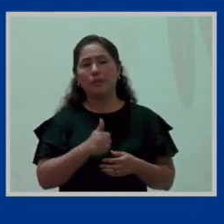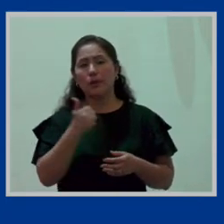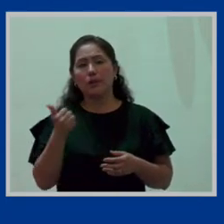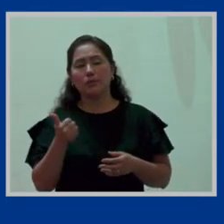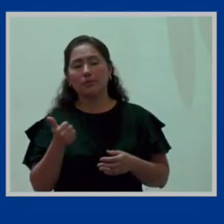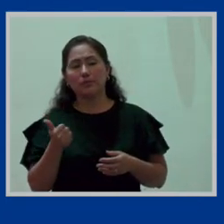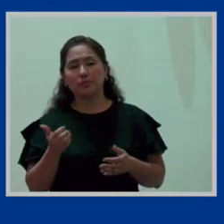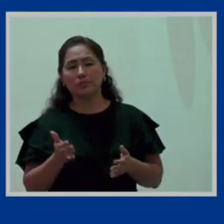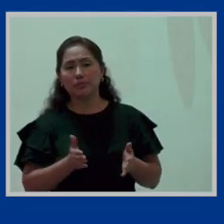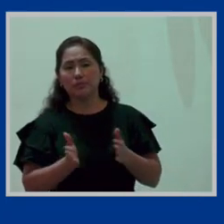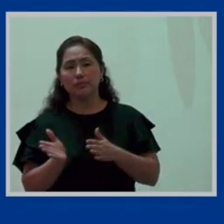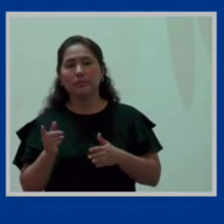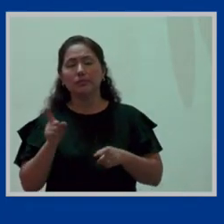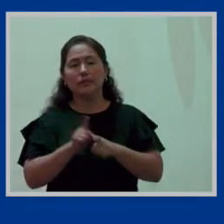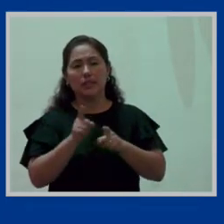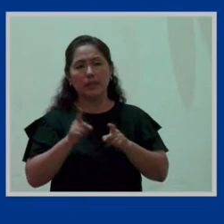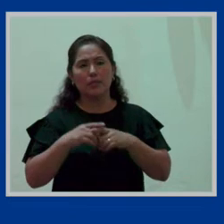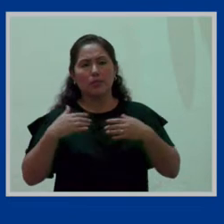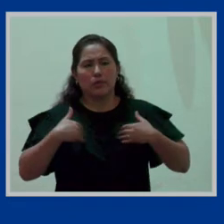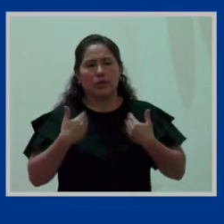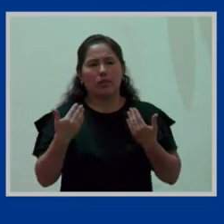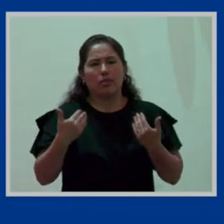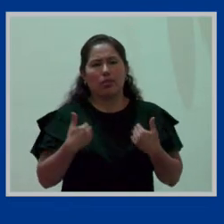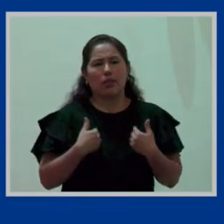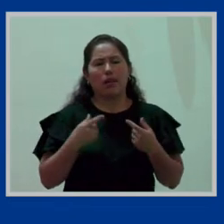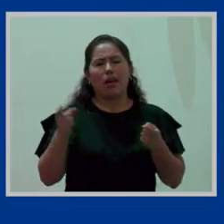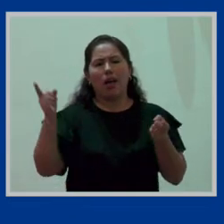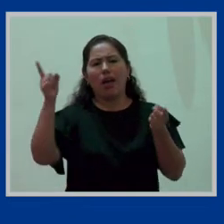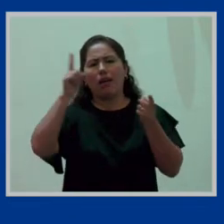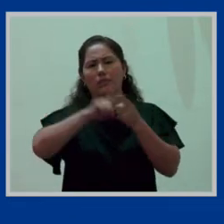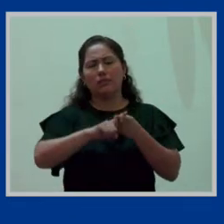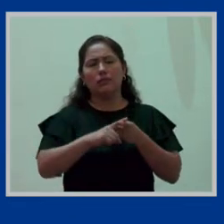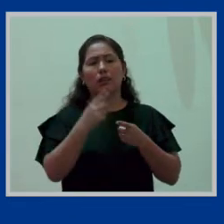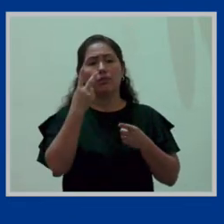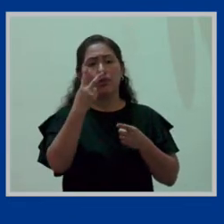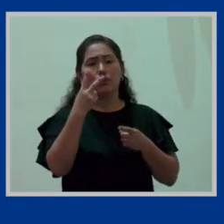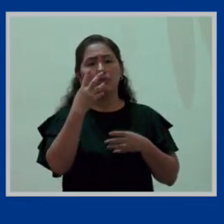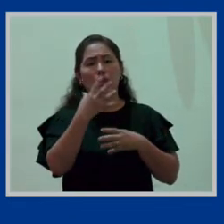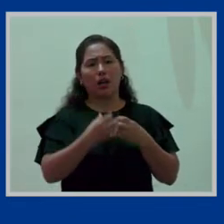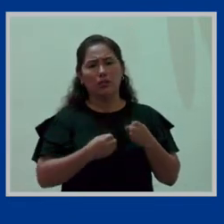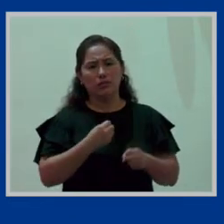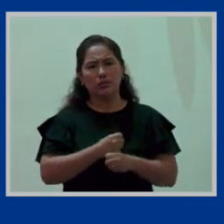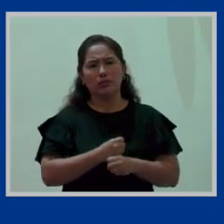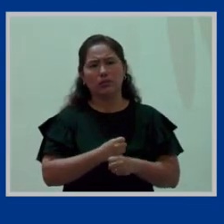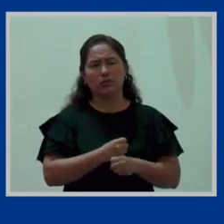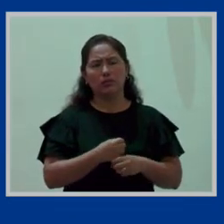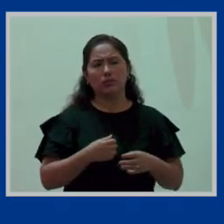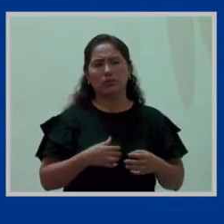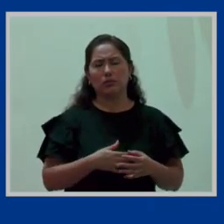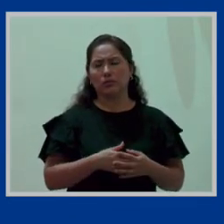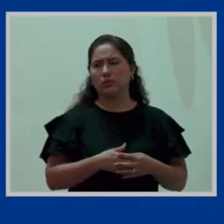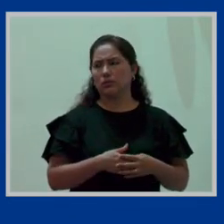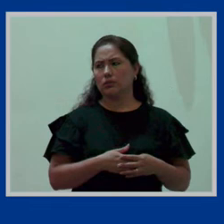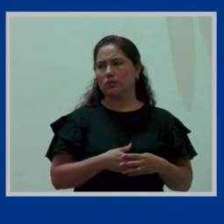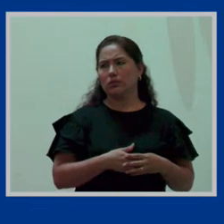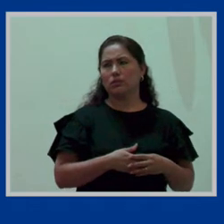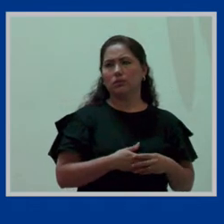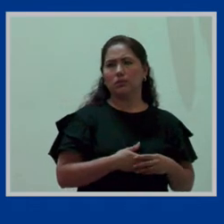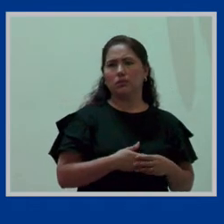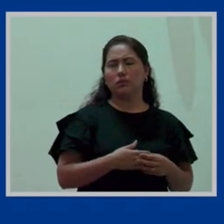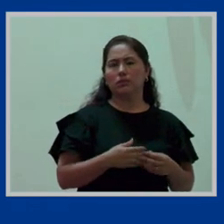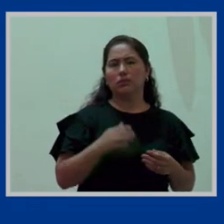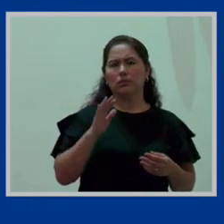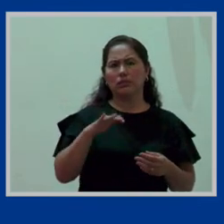el poder también decir que es hasta los dos años. Oiga usted, pero en la hora del